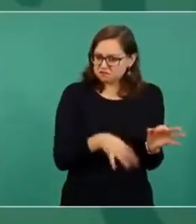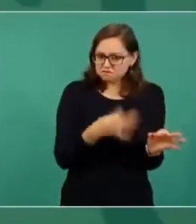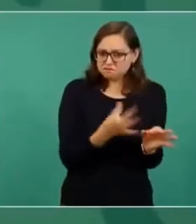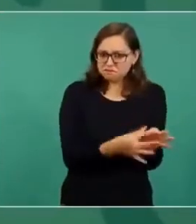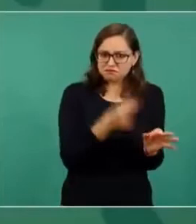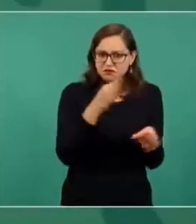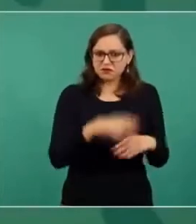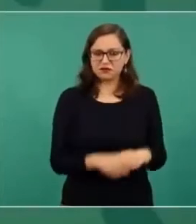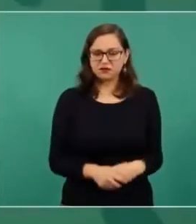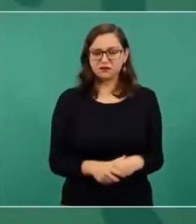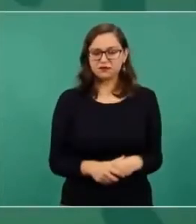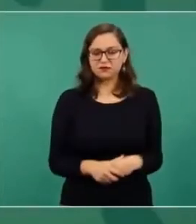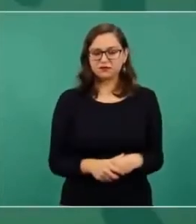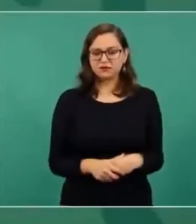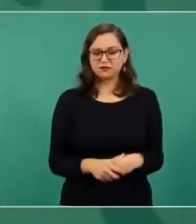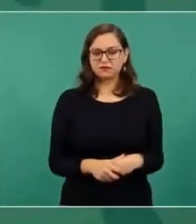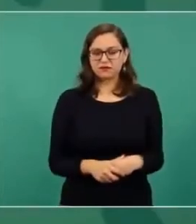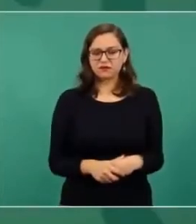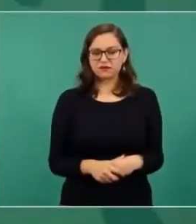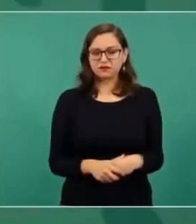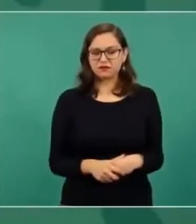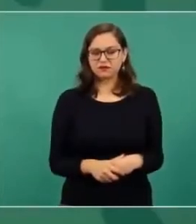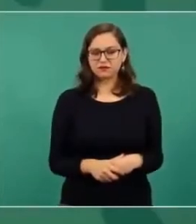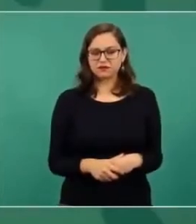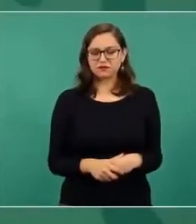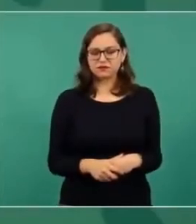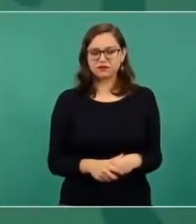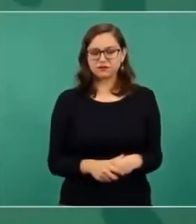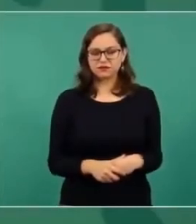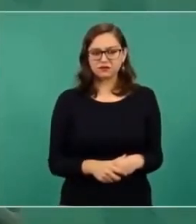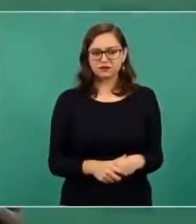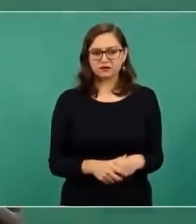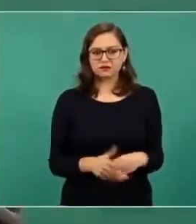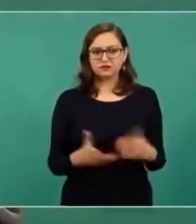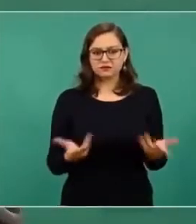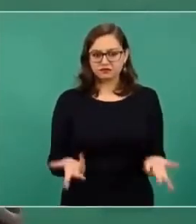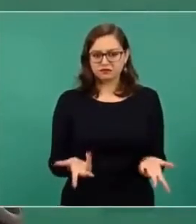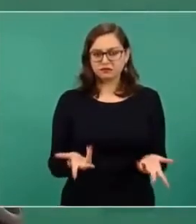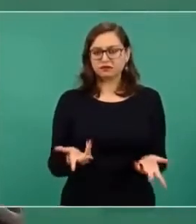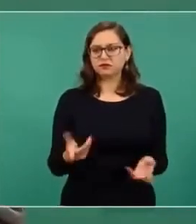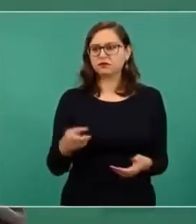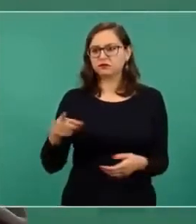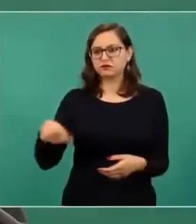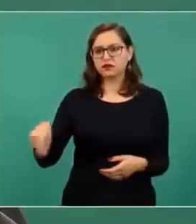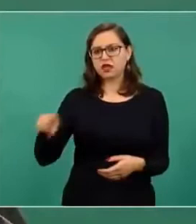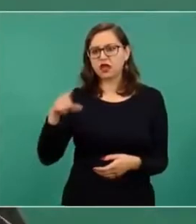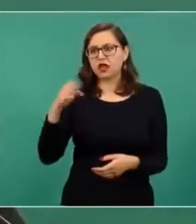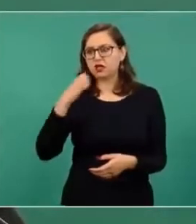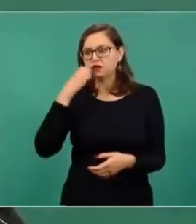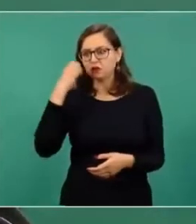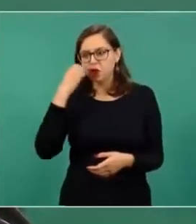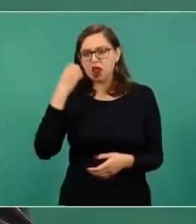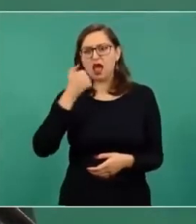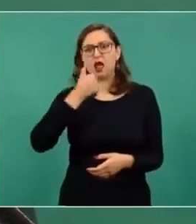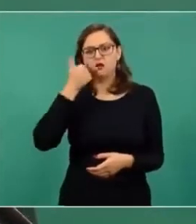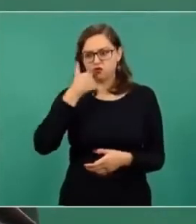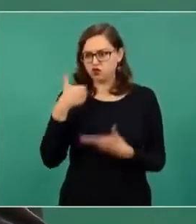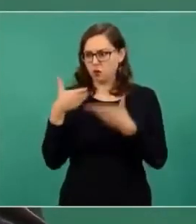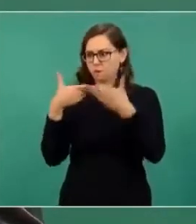ha quedado de manifiesto que no hay riesgos para alumnos